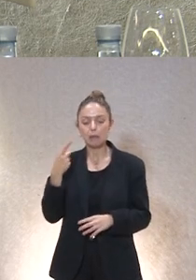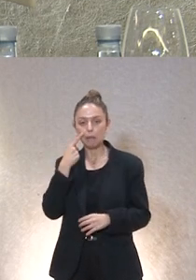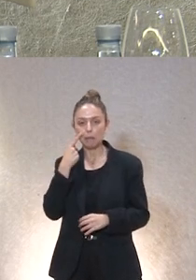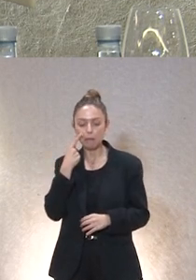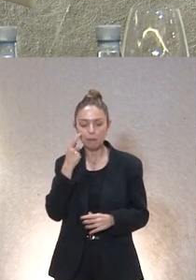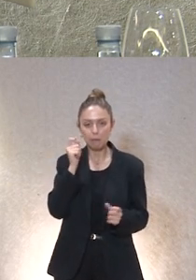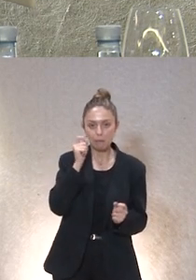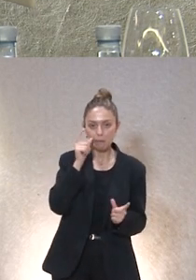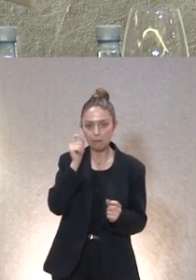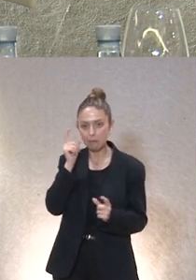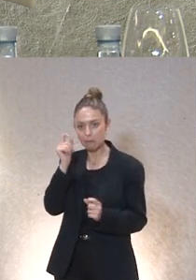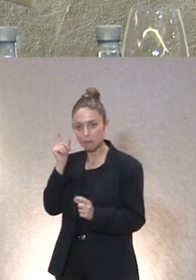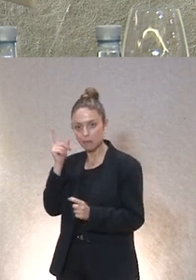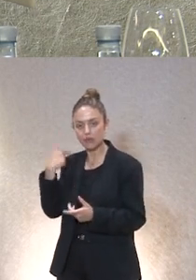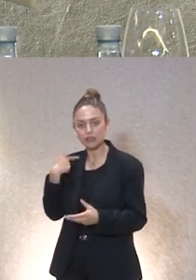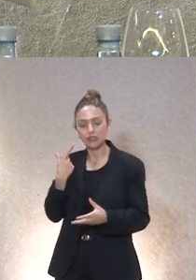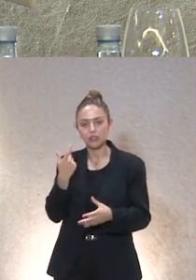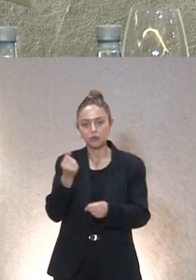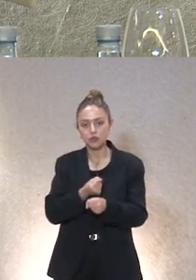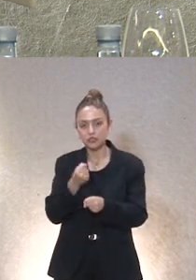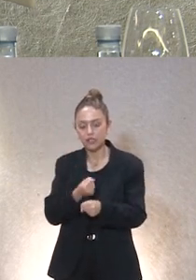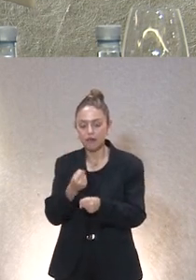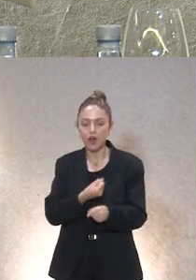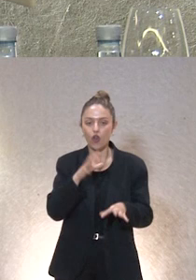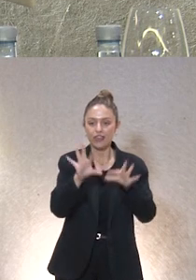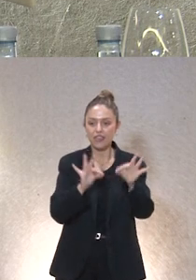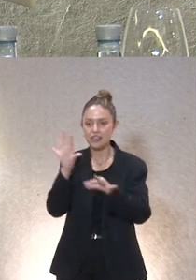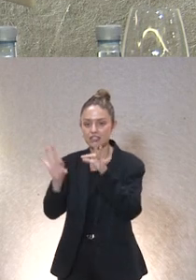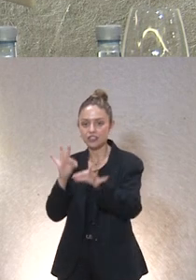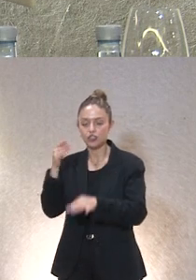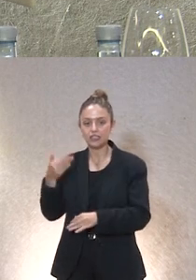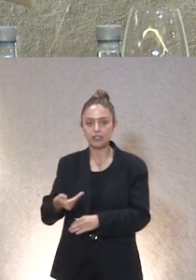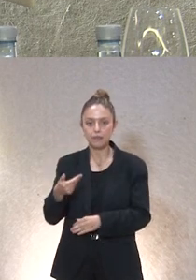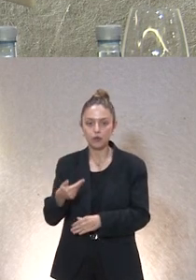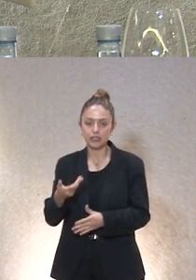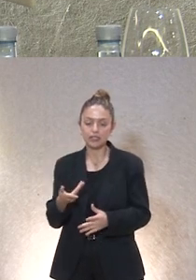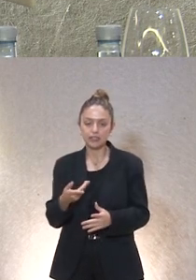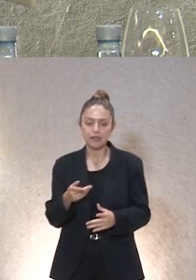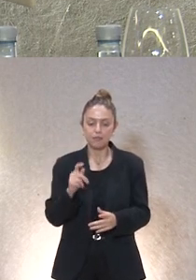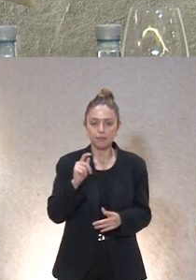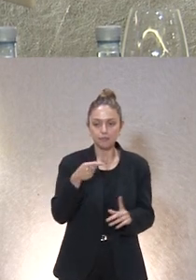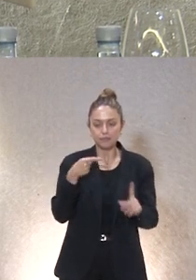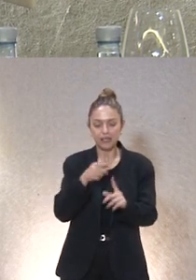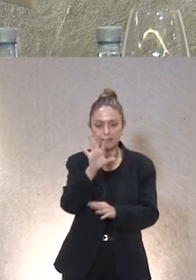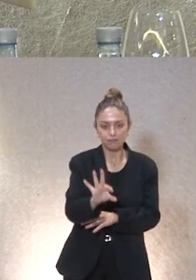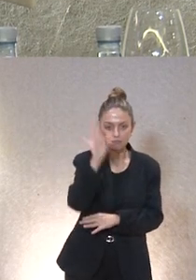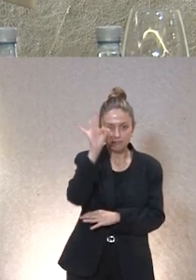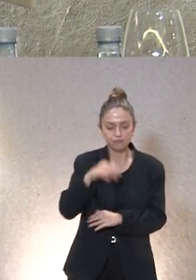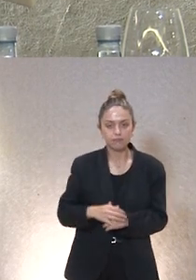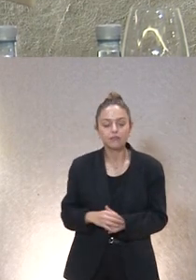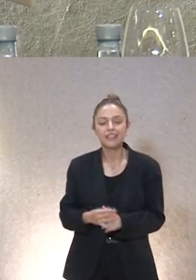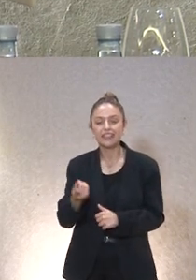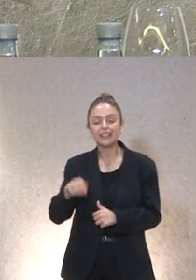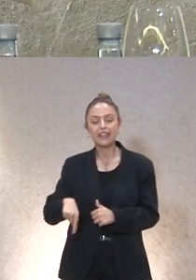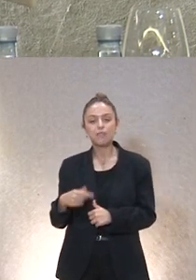va llevando porque va haciendo que el trabajo en el apoyo a la toma de decisiones vaya siendo cada vez más complejo y también tenemos